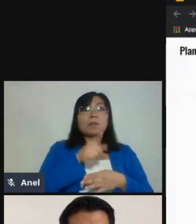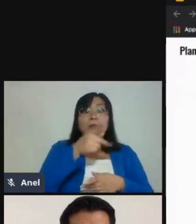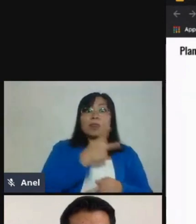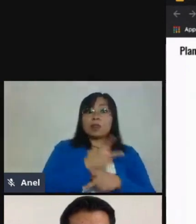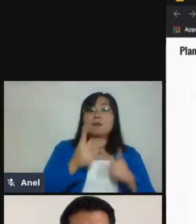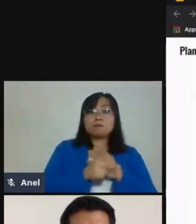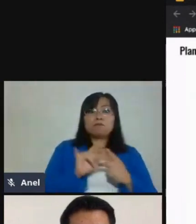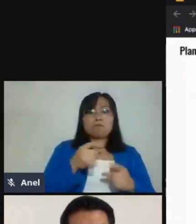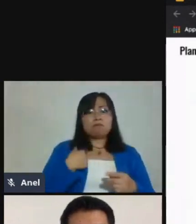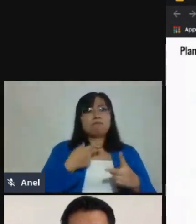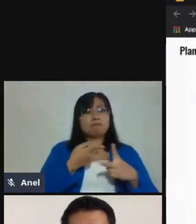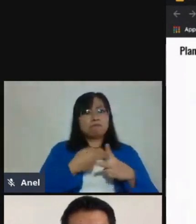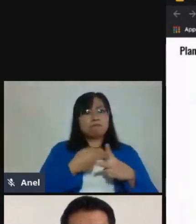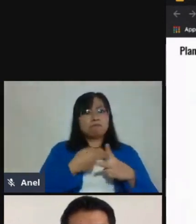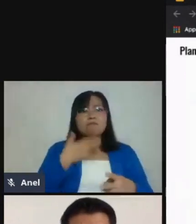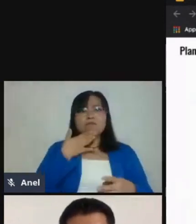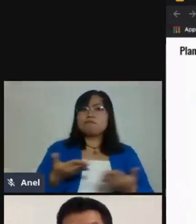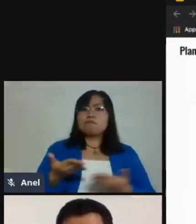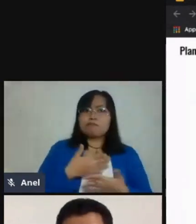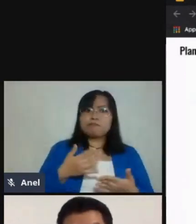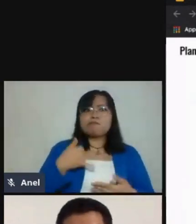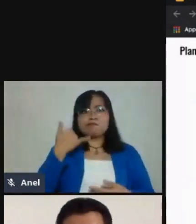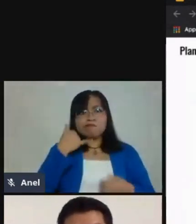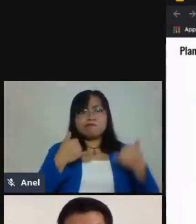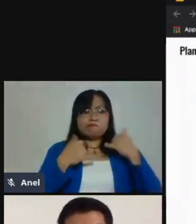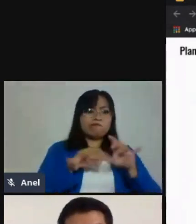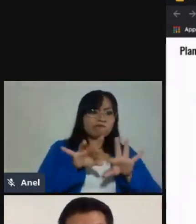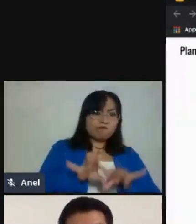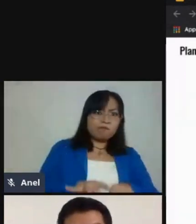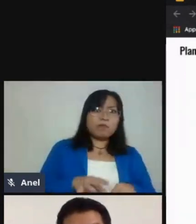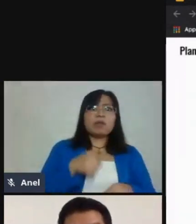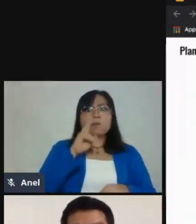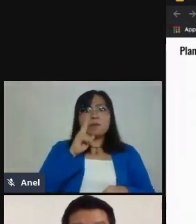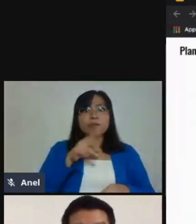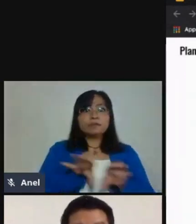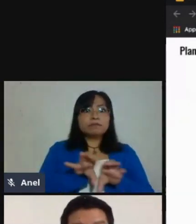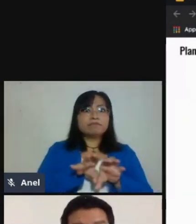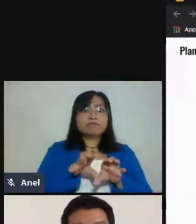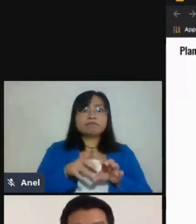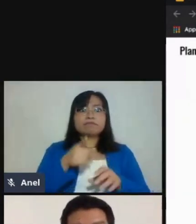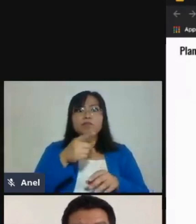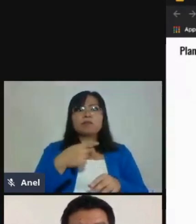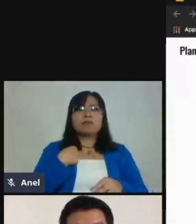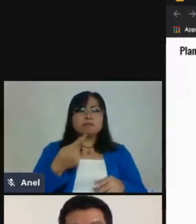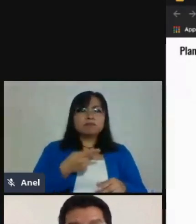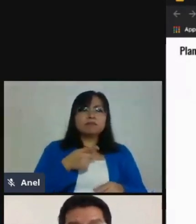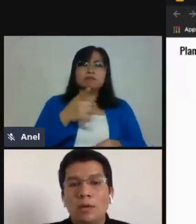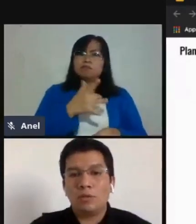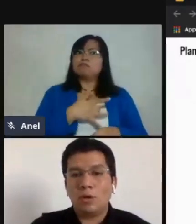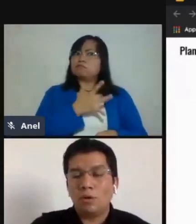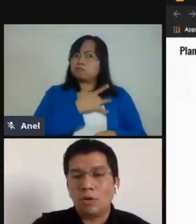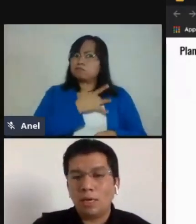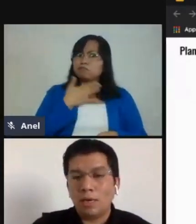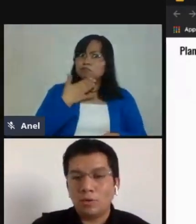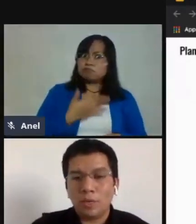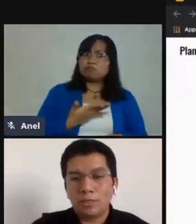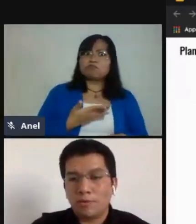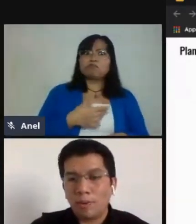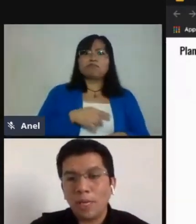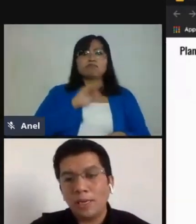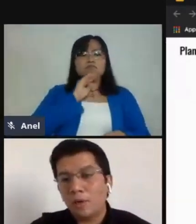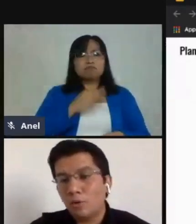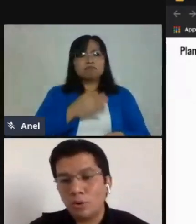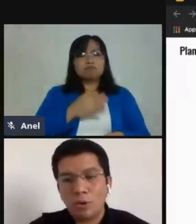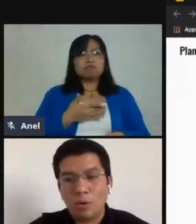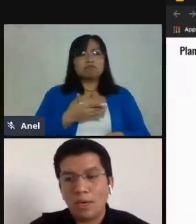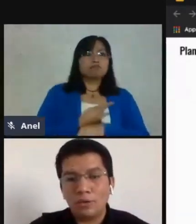bien en su inicio y, por ejemplo, a través de un formulario también está ofreciendo atención pedagógica o psicológica a los